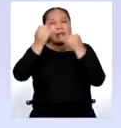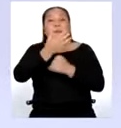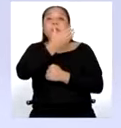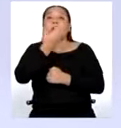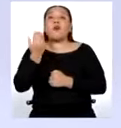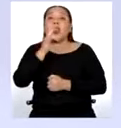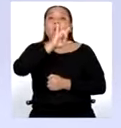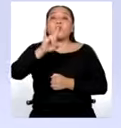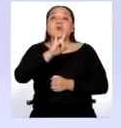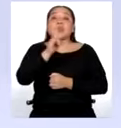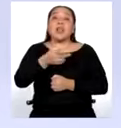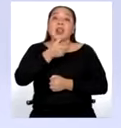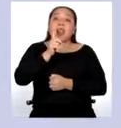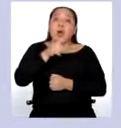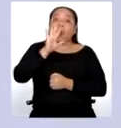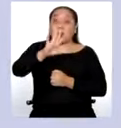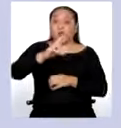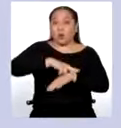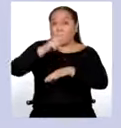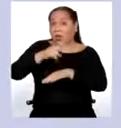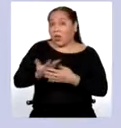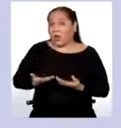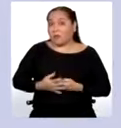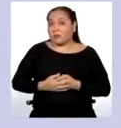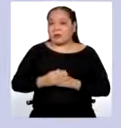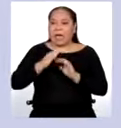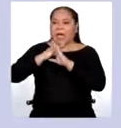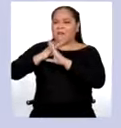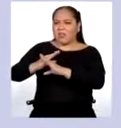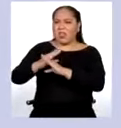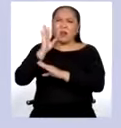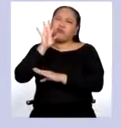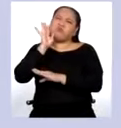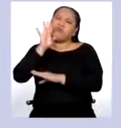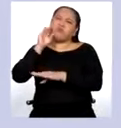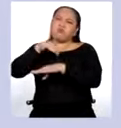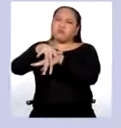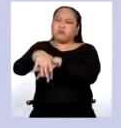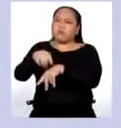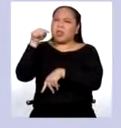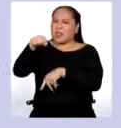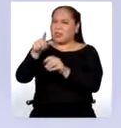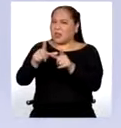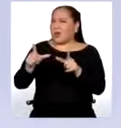del agua en tu localidad o en tu región? Y para evitar o reducir la contaminación del agua ahí.